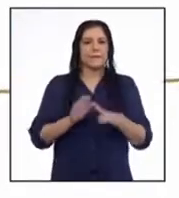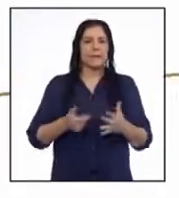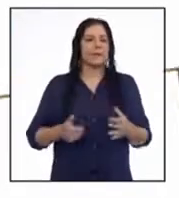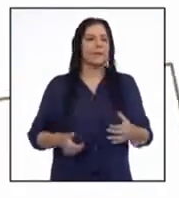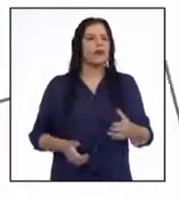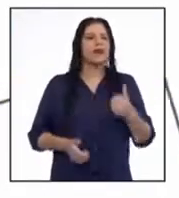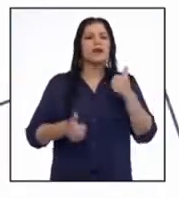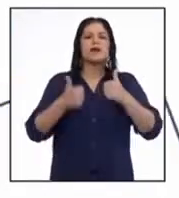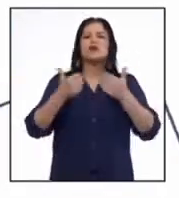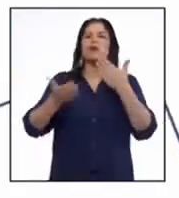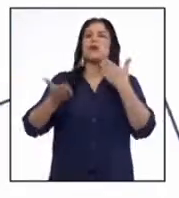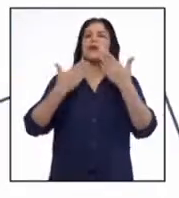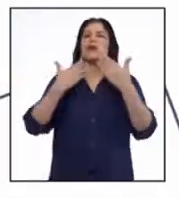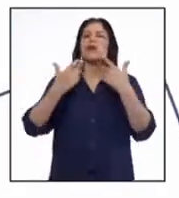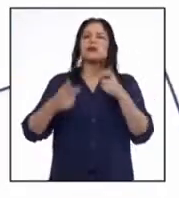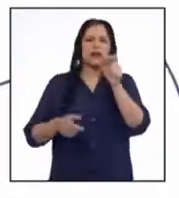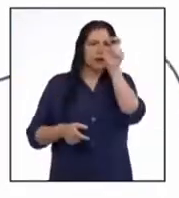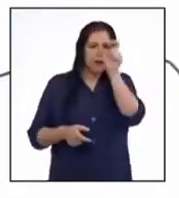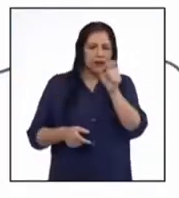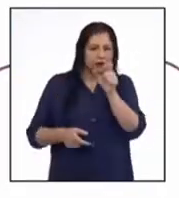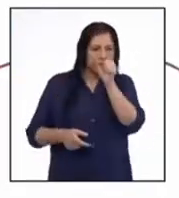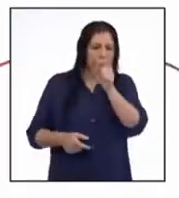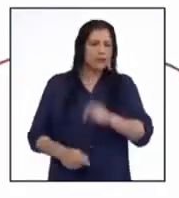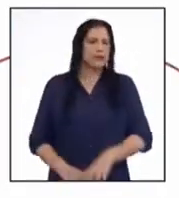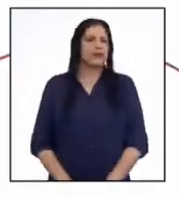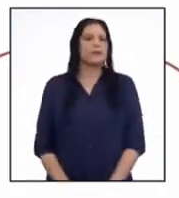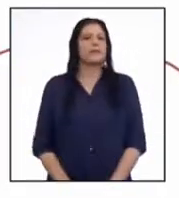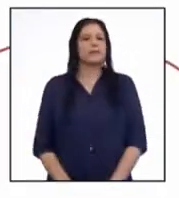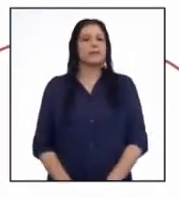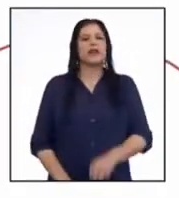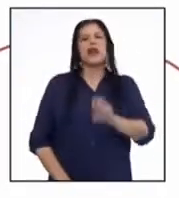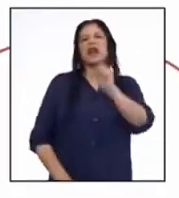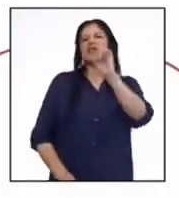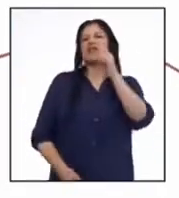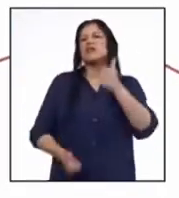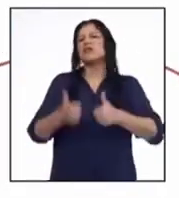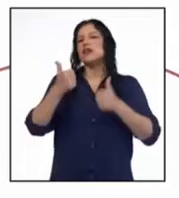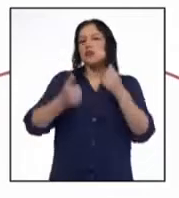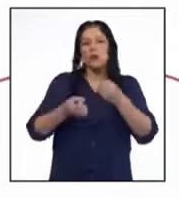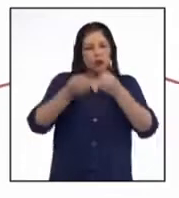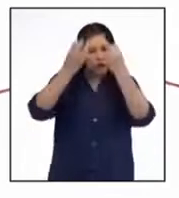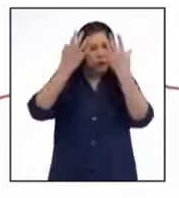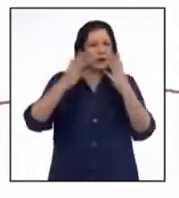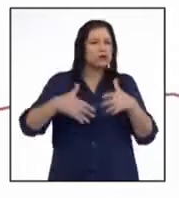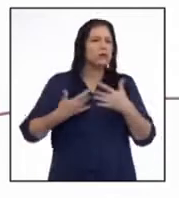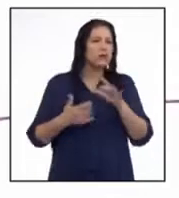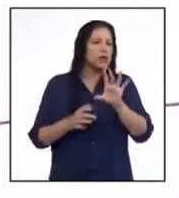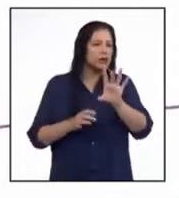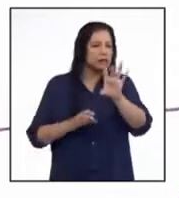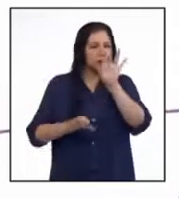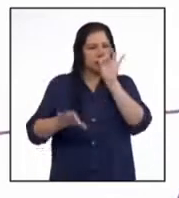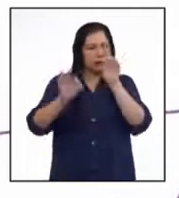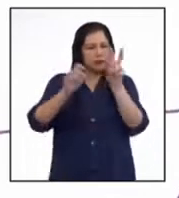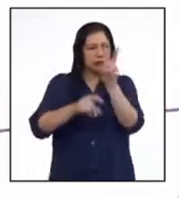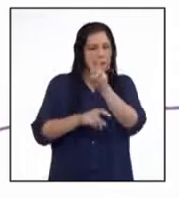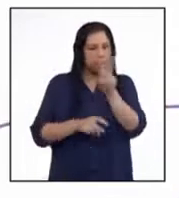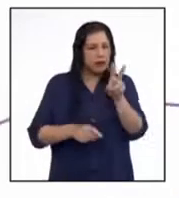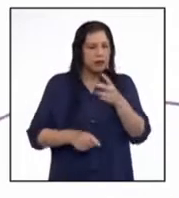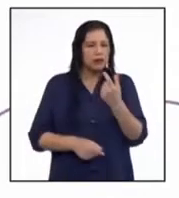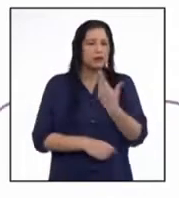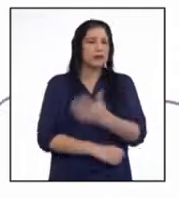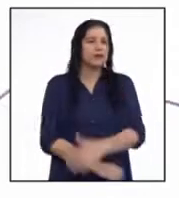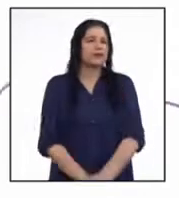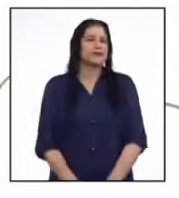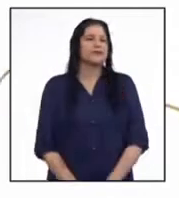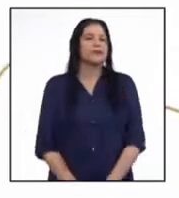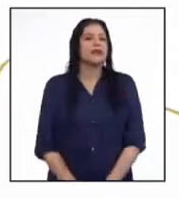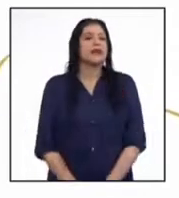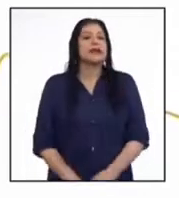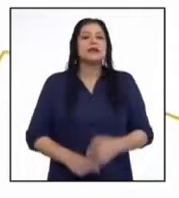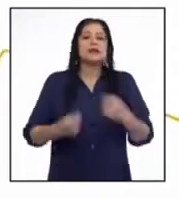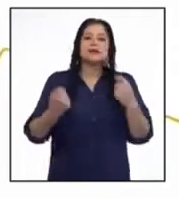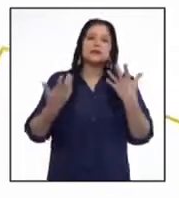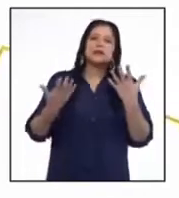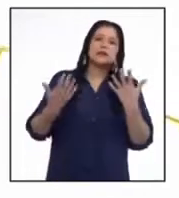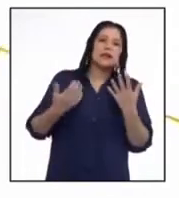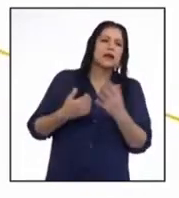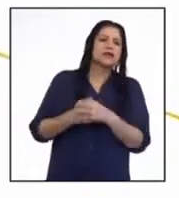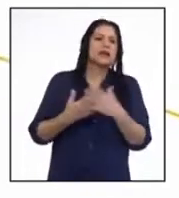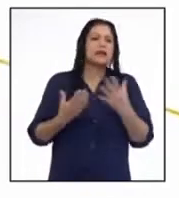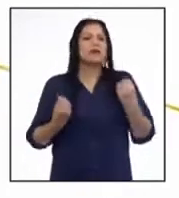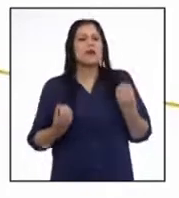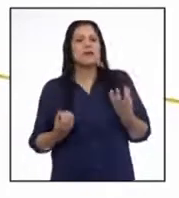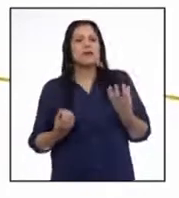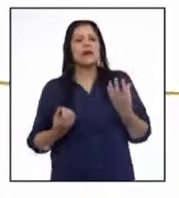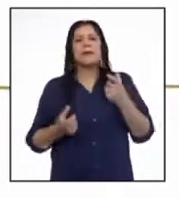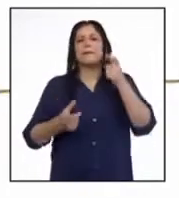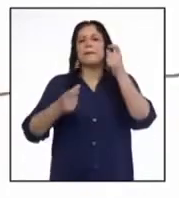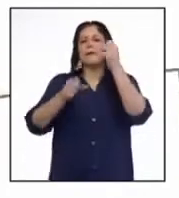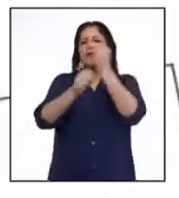¿Sobre qué nos habla este gráfico? Stephanie, ¿qué información podrías extraer de lo que observas? Se trata de las entradas